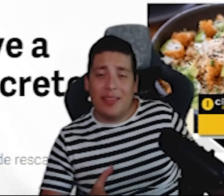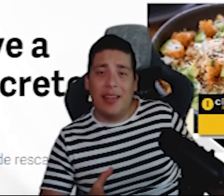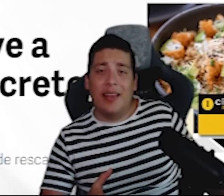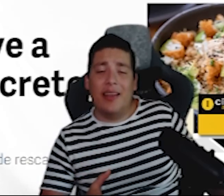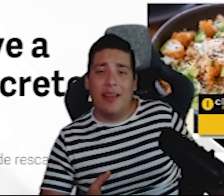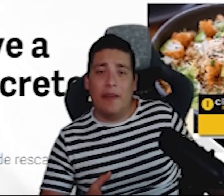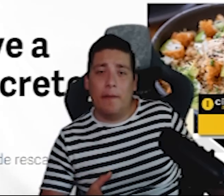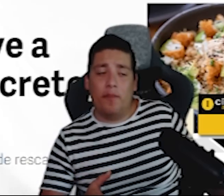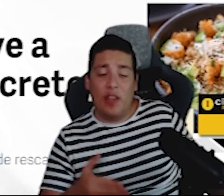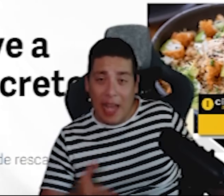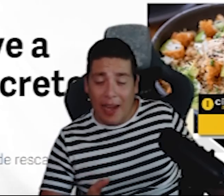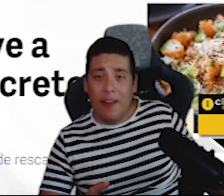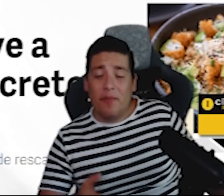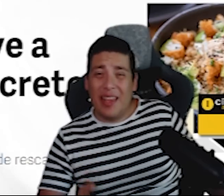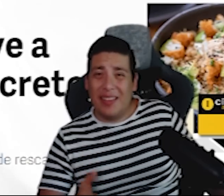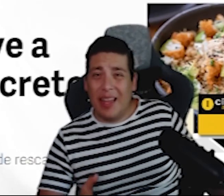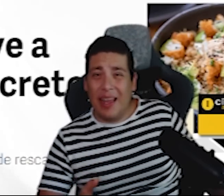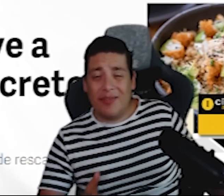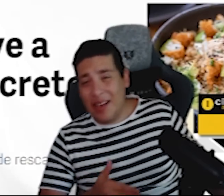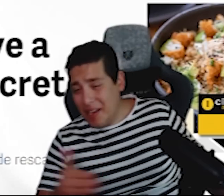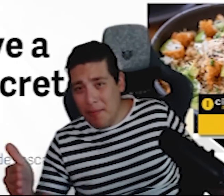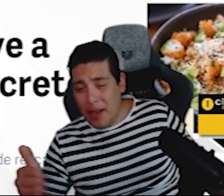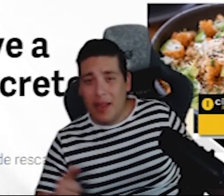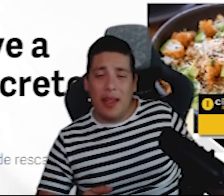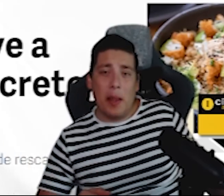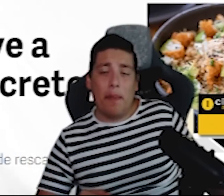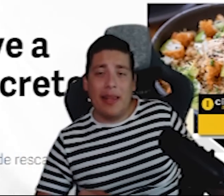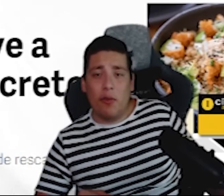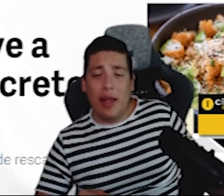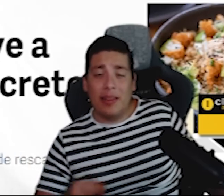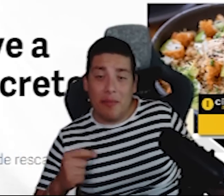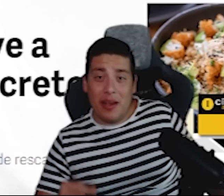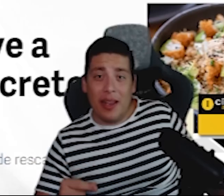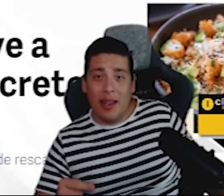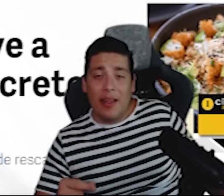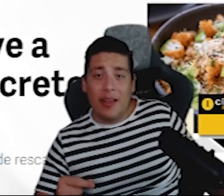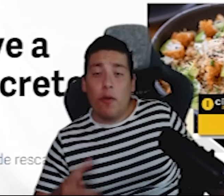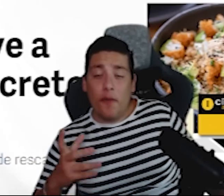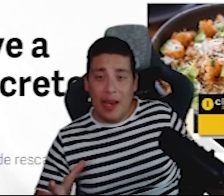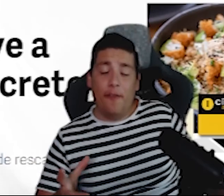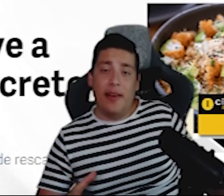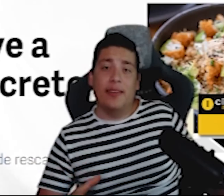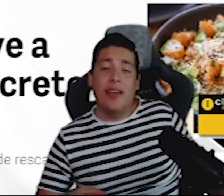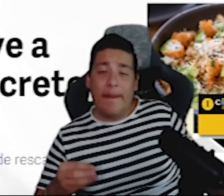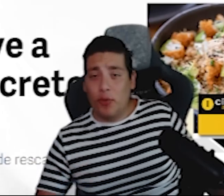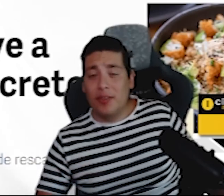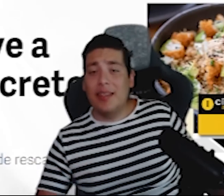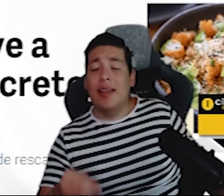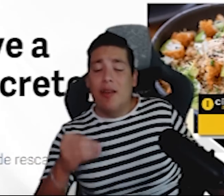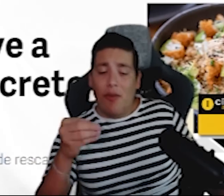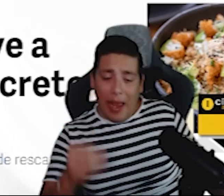este final de esta terrible película termine con final feliz